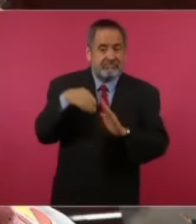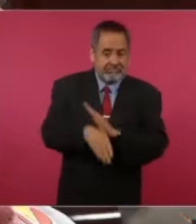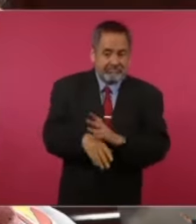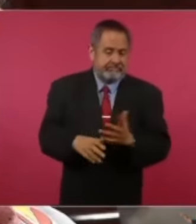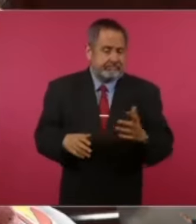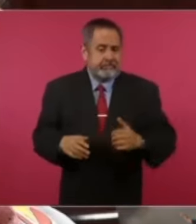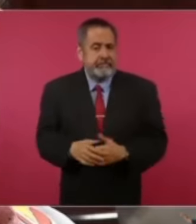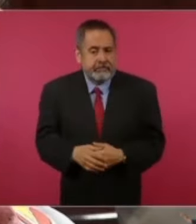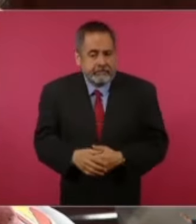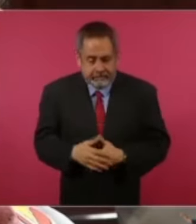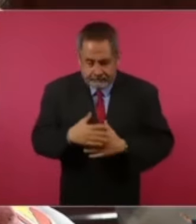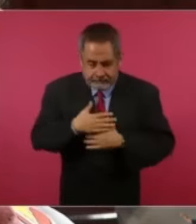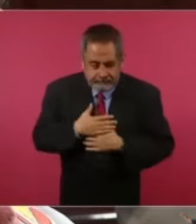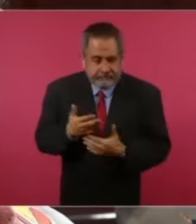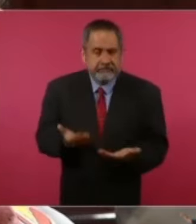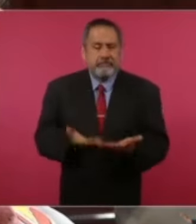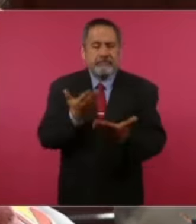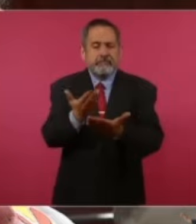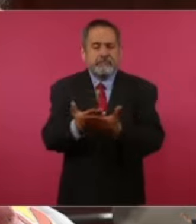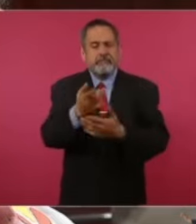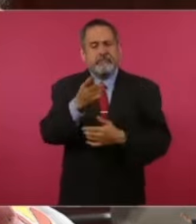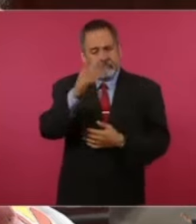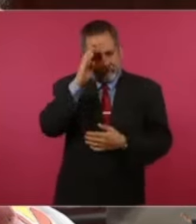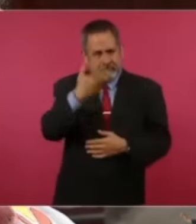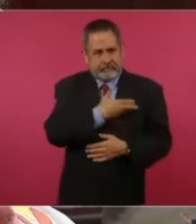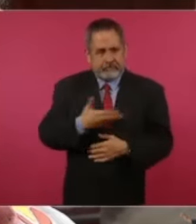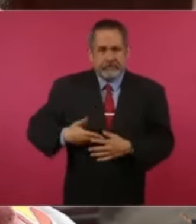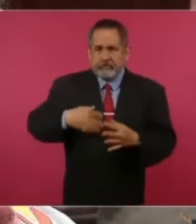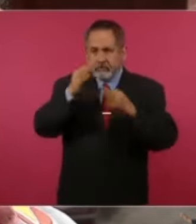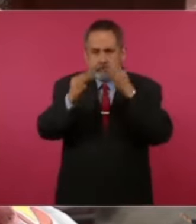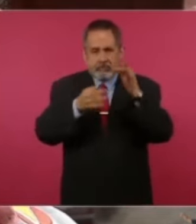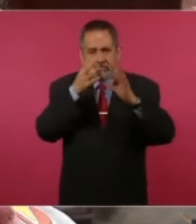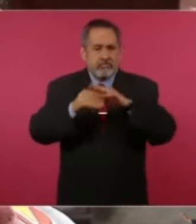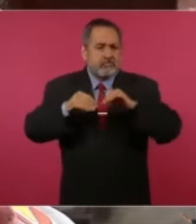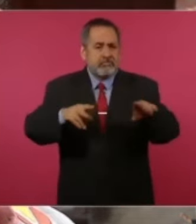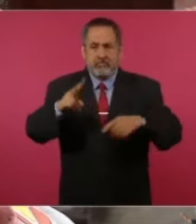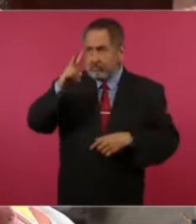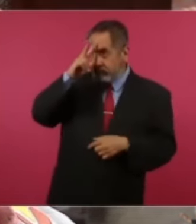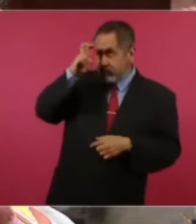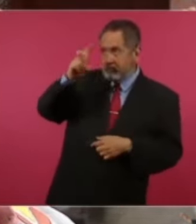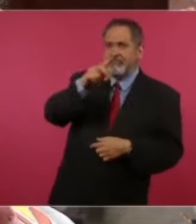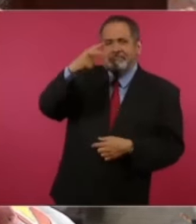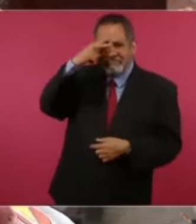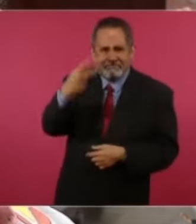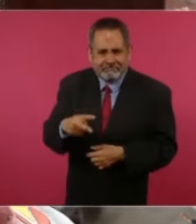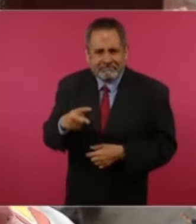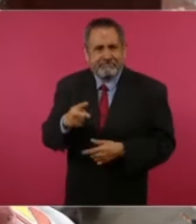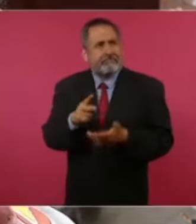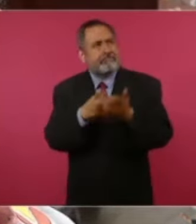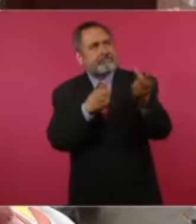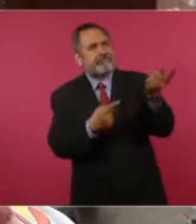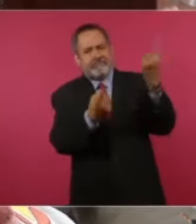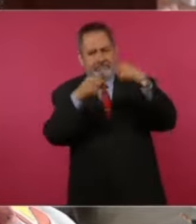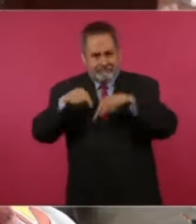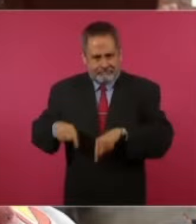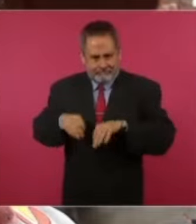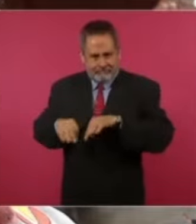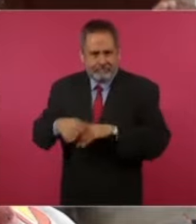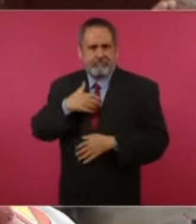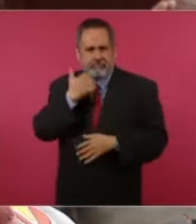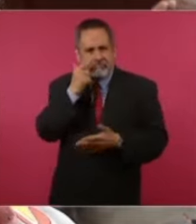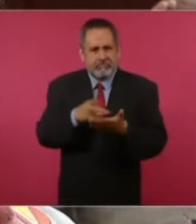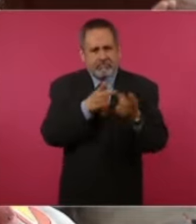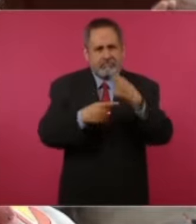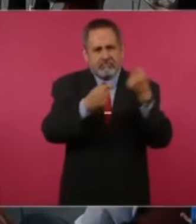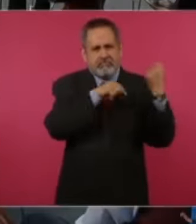Pues, mi propuesta es, señor presidente, promover el sueño mexicano para que los paisanos regresen, así como yo quiero